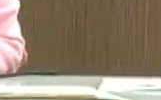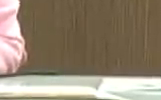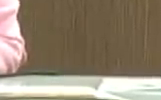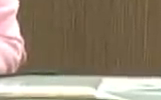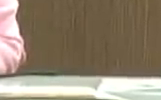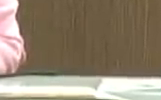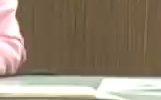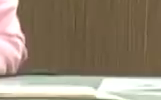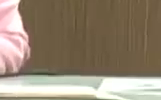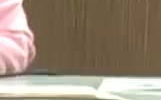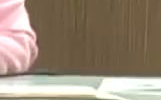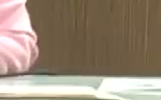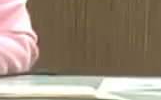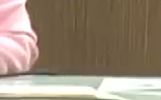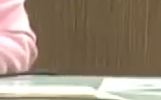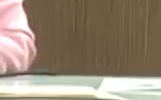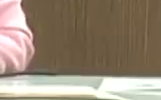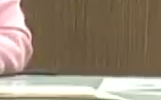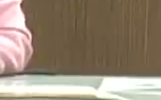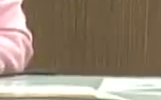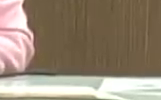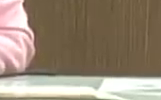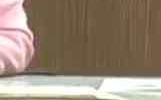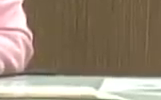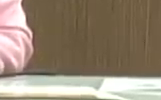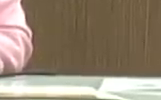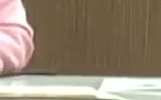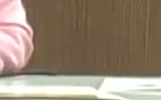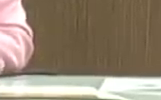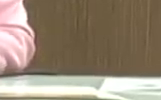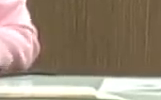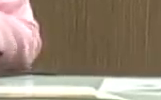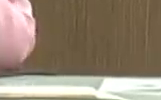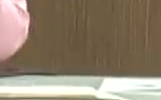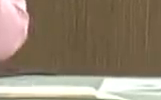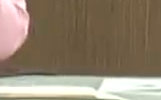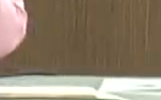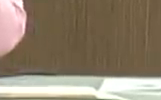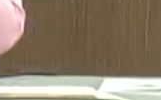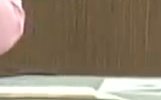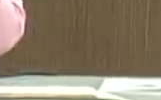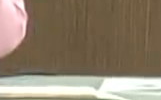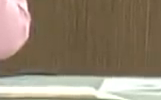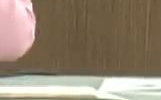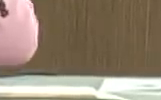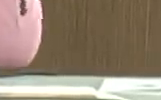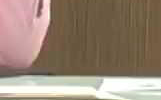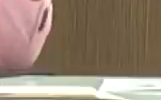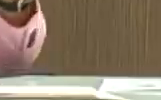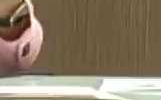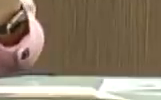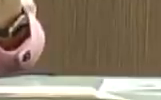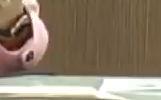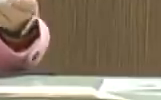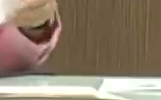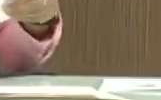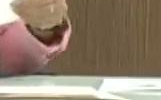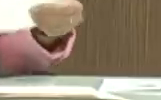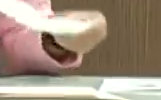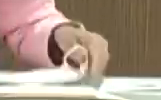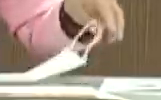respuestas para ser valoradas por el presidente Nicolás Maduro. Si me permiten, voy a retirarme la mascarilla.